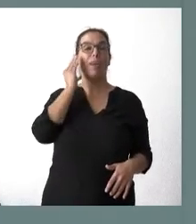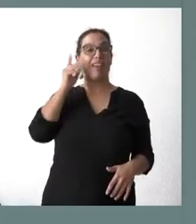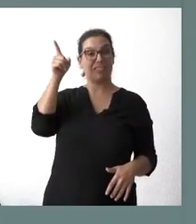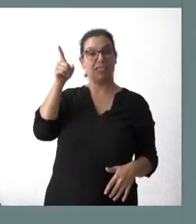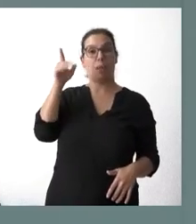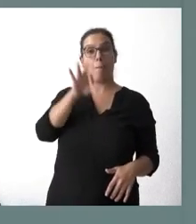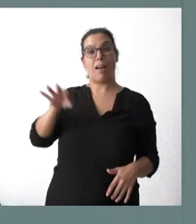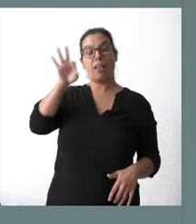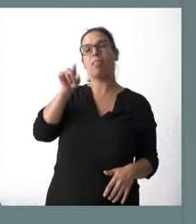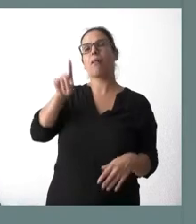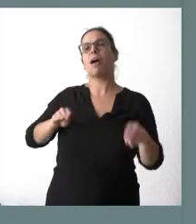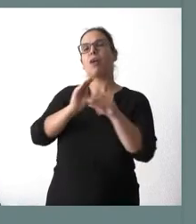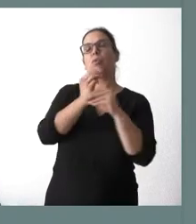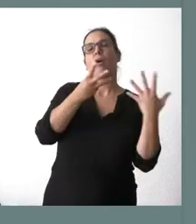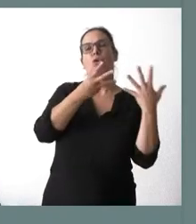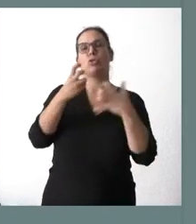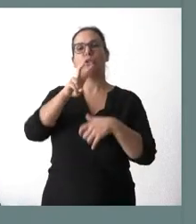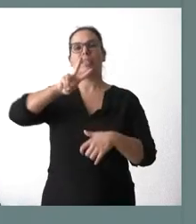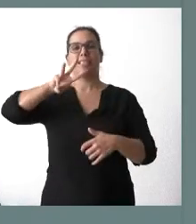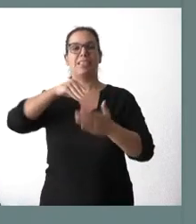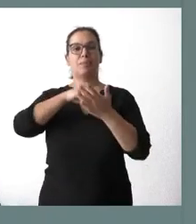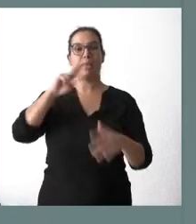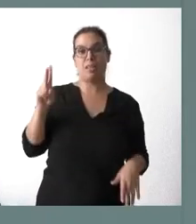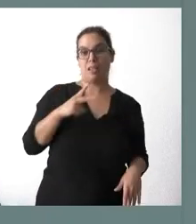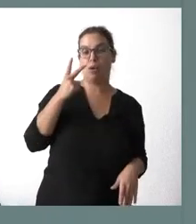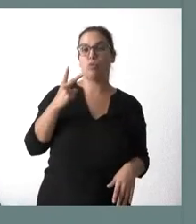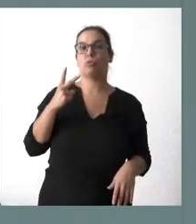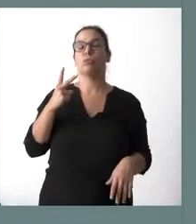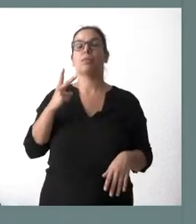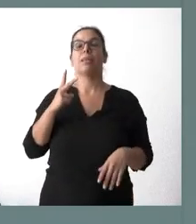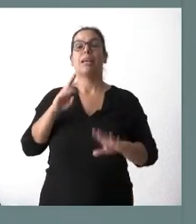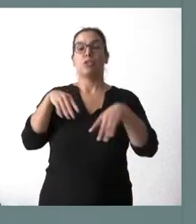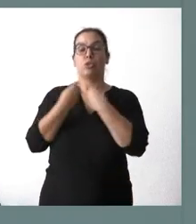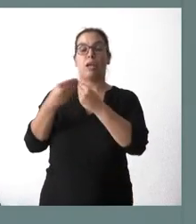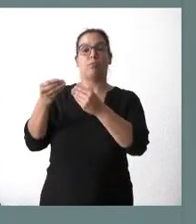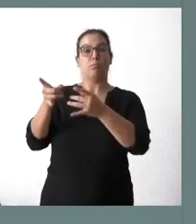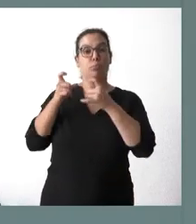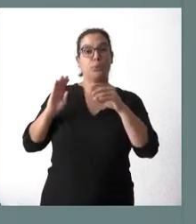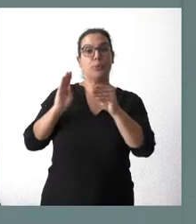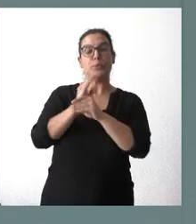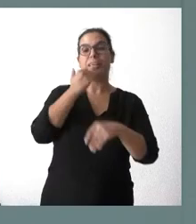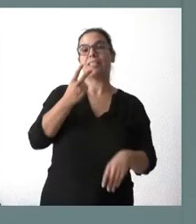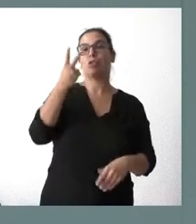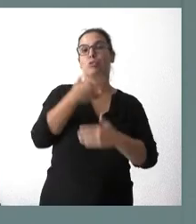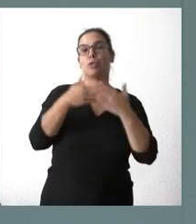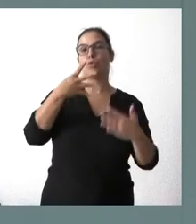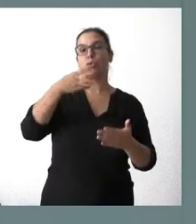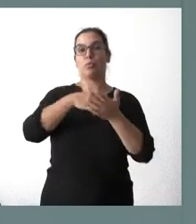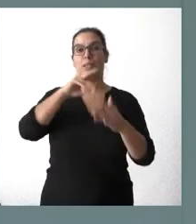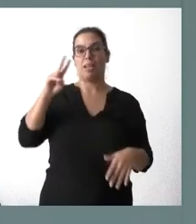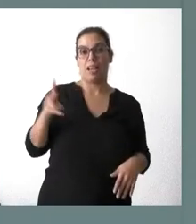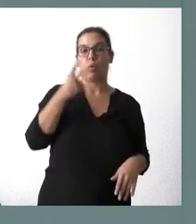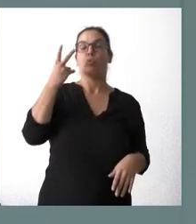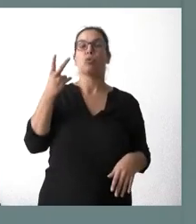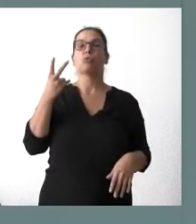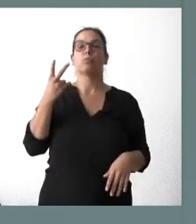de ochocientos veintitrés mil euros, con una inversión total próxima a los dos millones cuatrocientos mil euros, para todo lo que tiene que ver